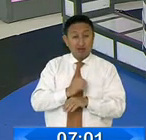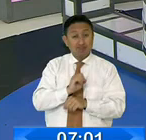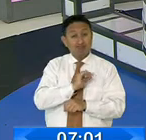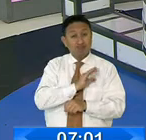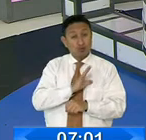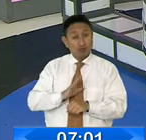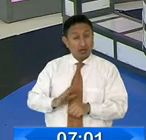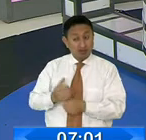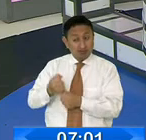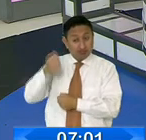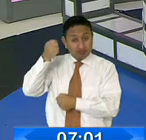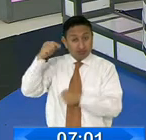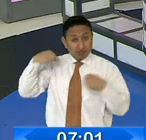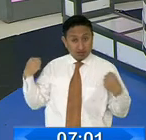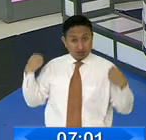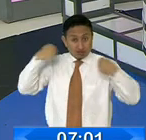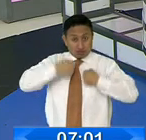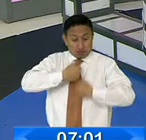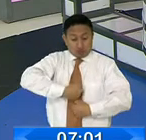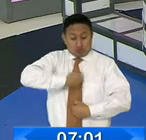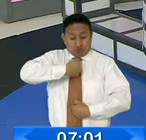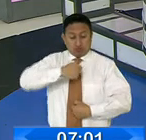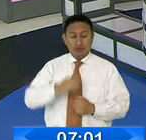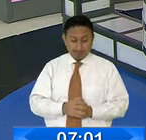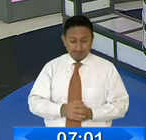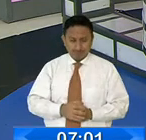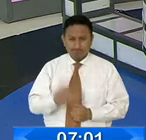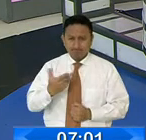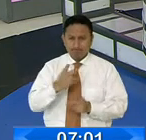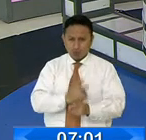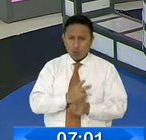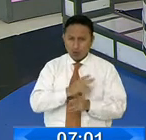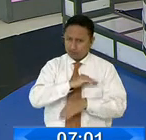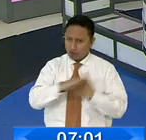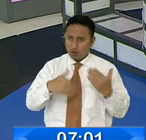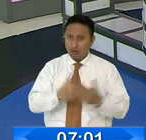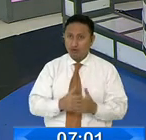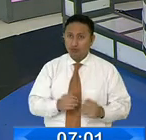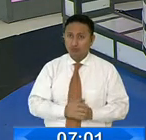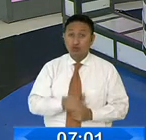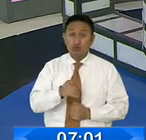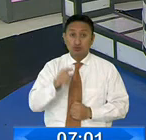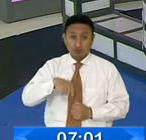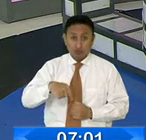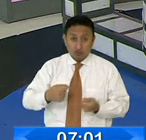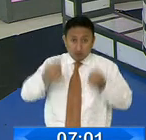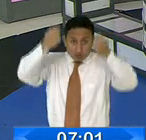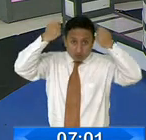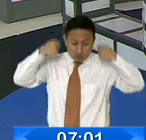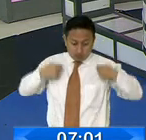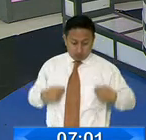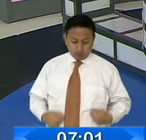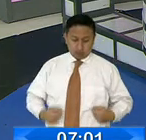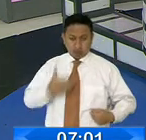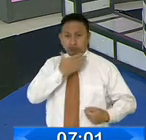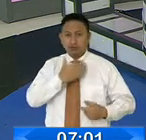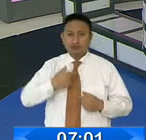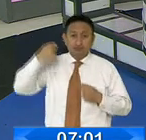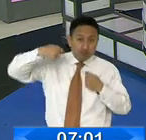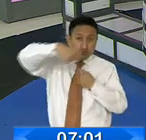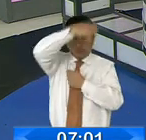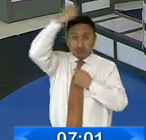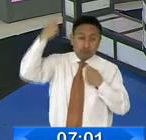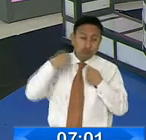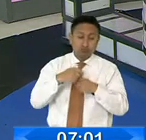buena chompa para cumplir sus actividades diarias hay que tomar todas todas las precauciones. Si le gusta el saquito, saquito. Sí, con todo lo que sea para abrigarse,